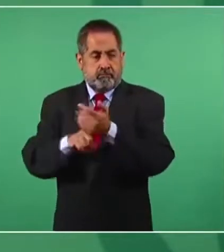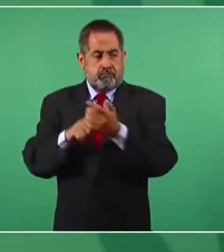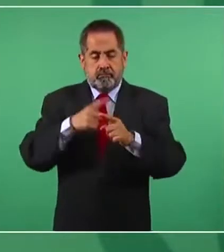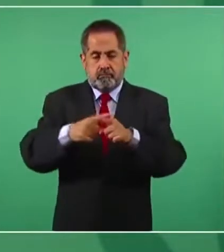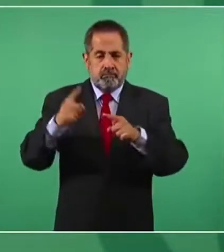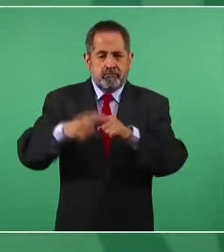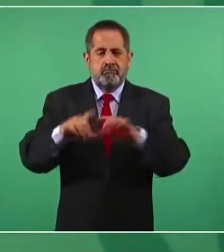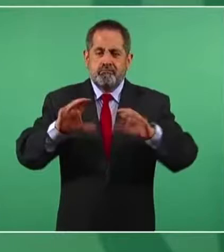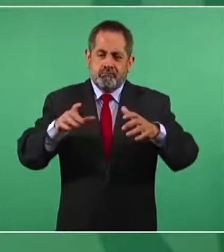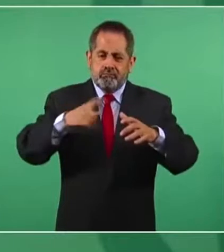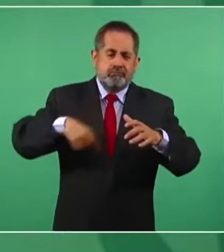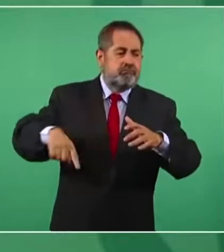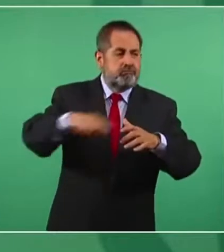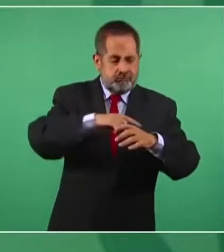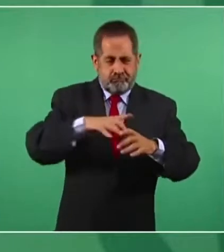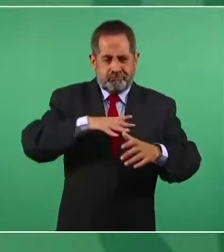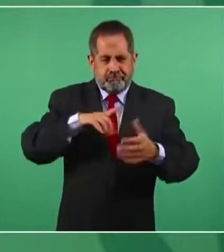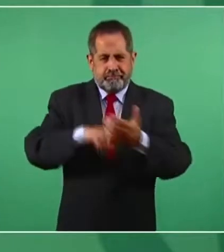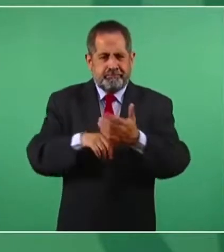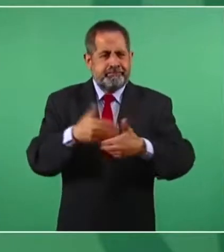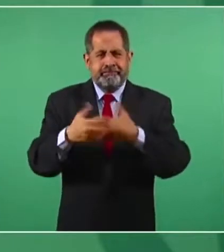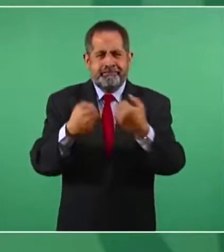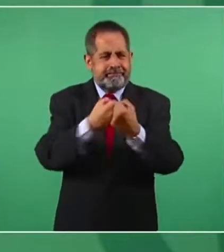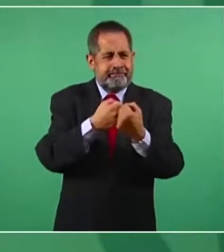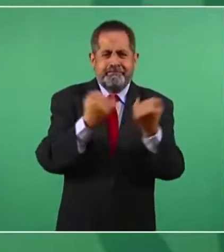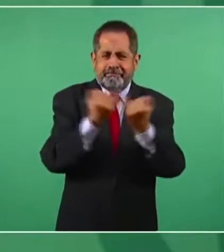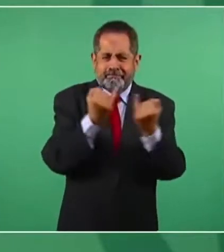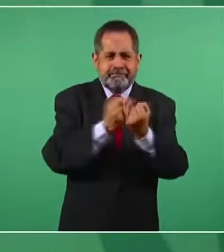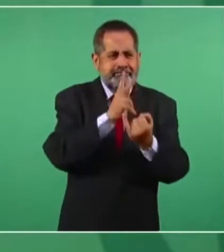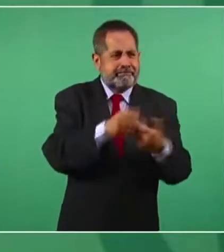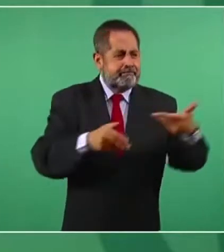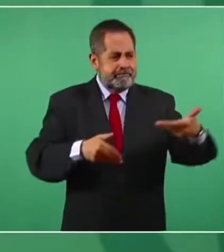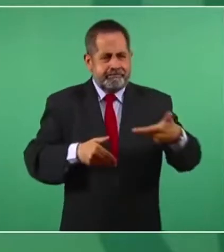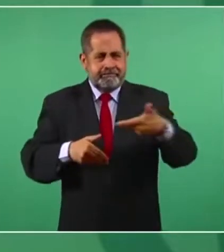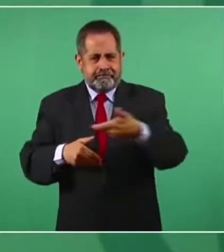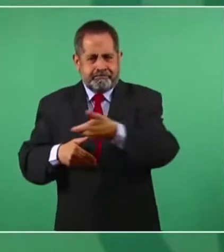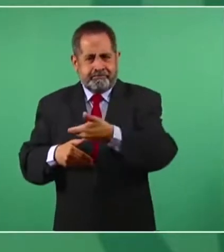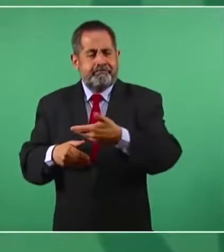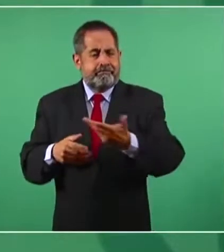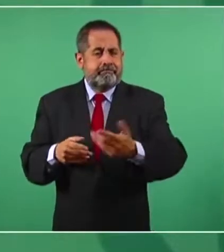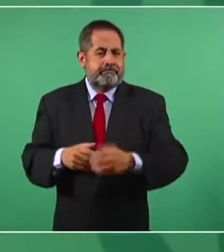frontera que están haciendo la misma solicitud. Bueno,